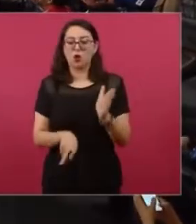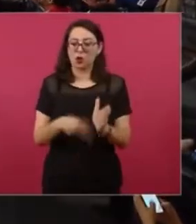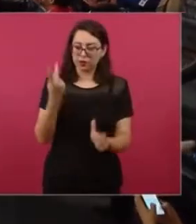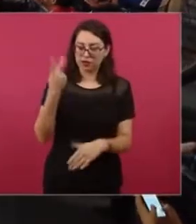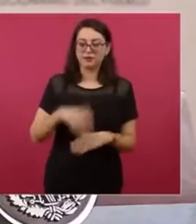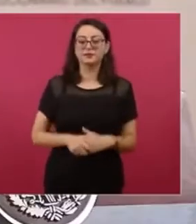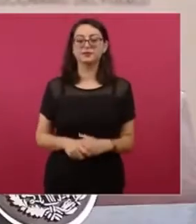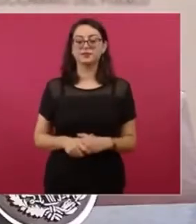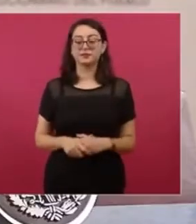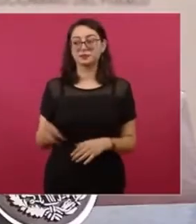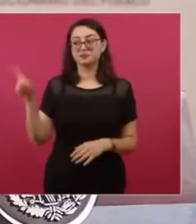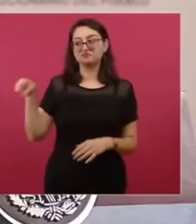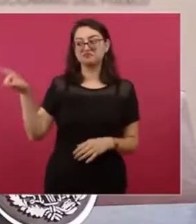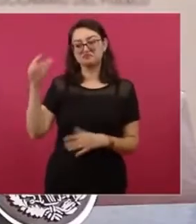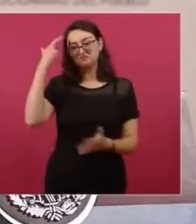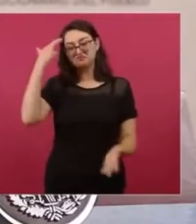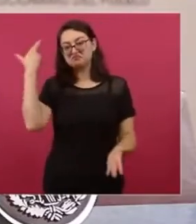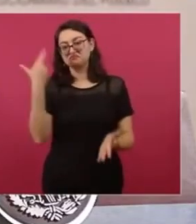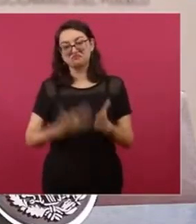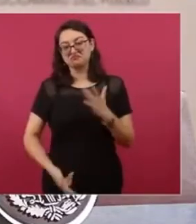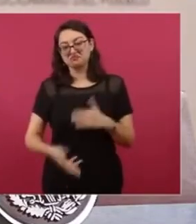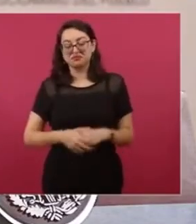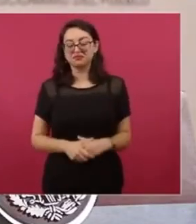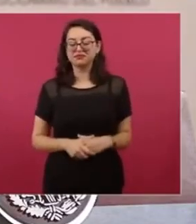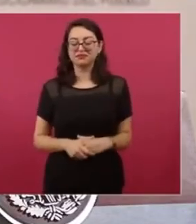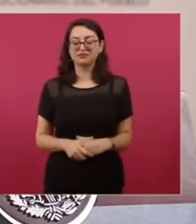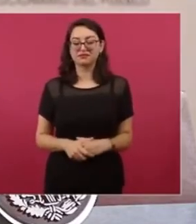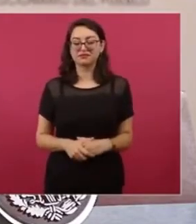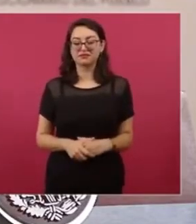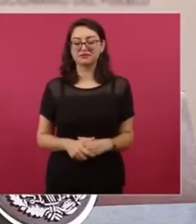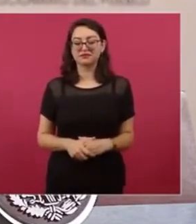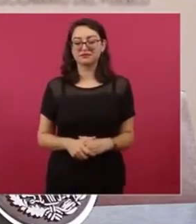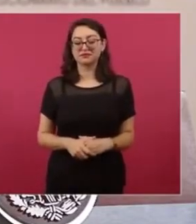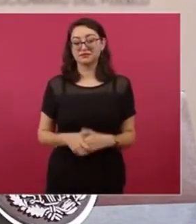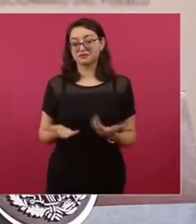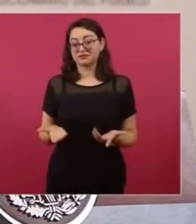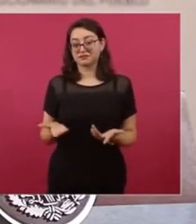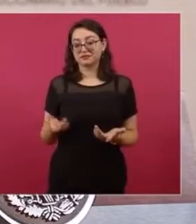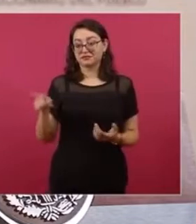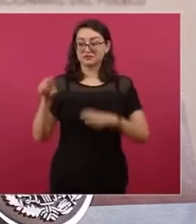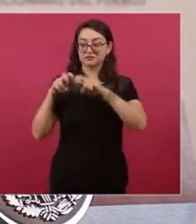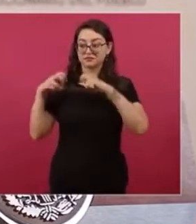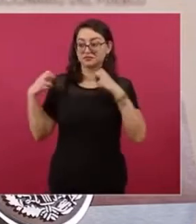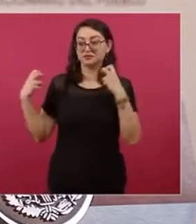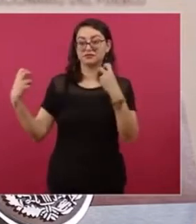Y lo están violando los ministros de la Corte,